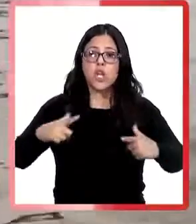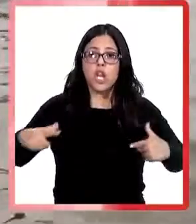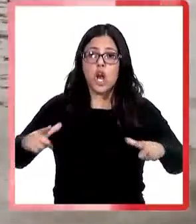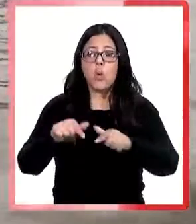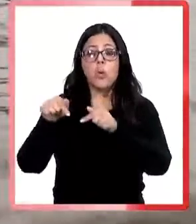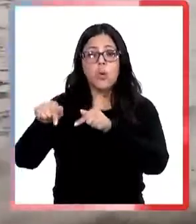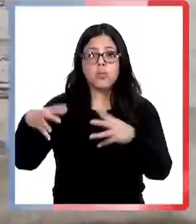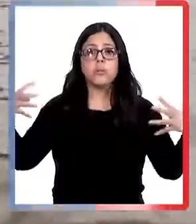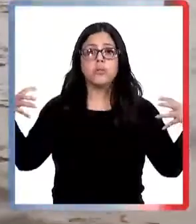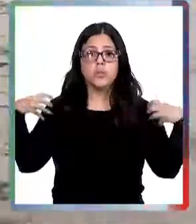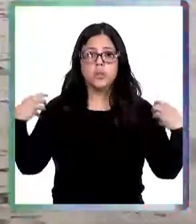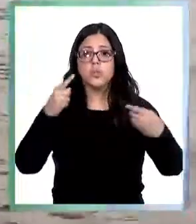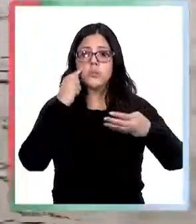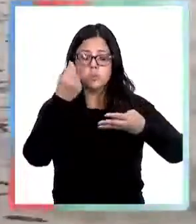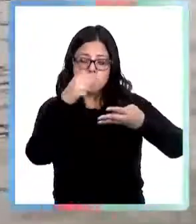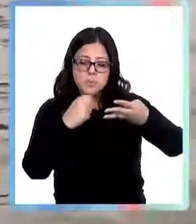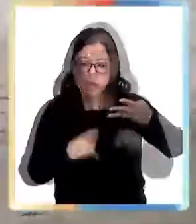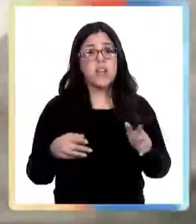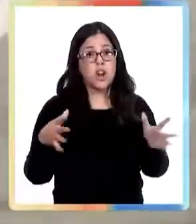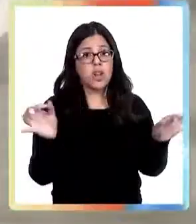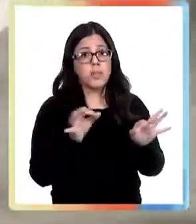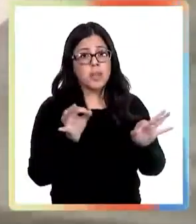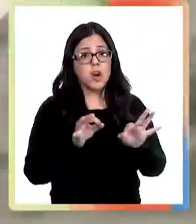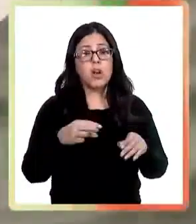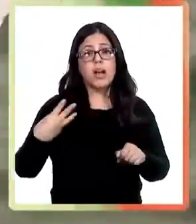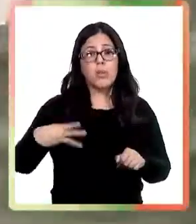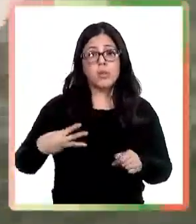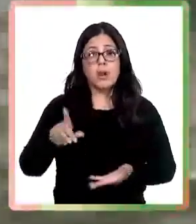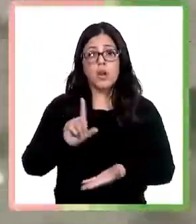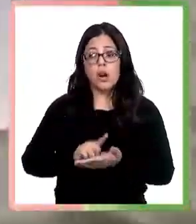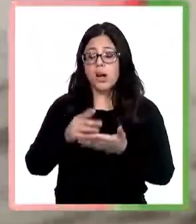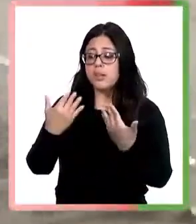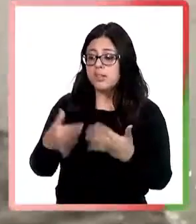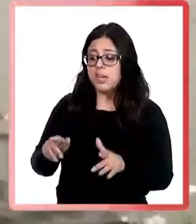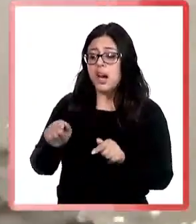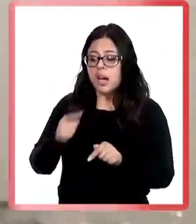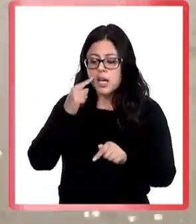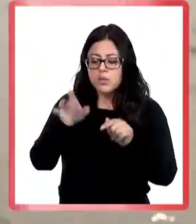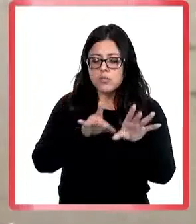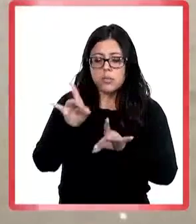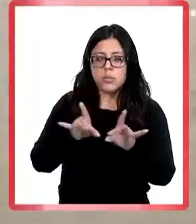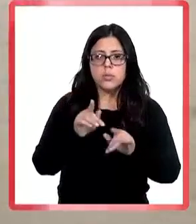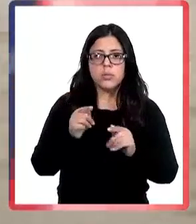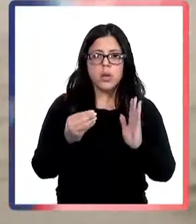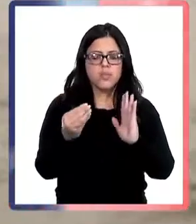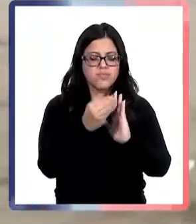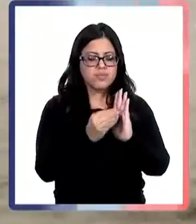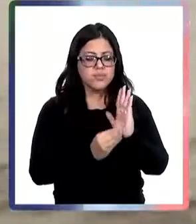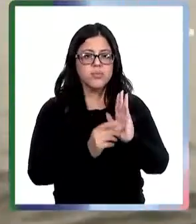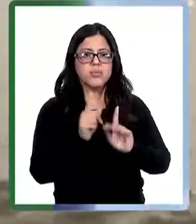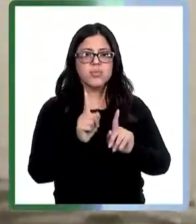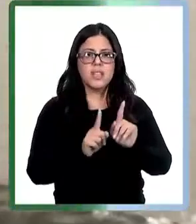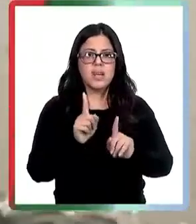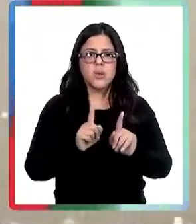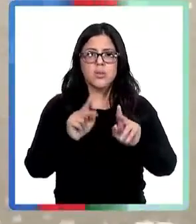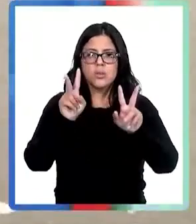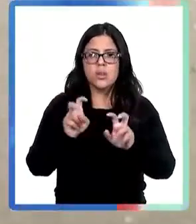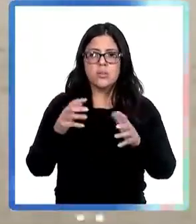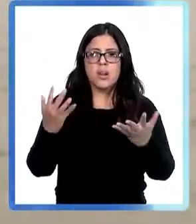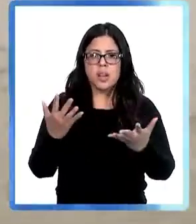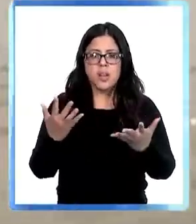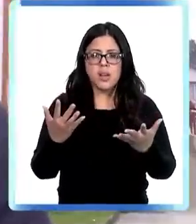último organismo a cargo del análisis de las aguas. Donde nosotros ya hicimos una primera toma de muestra que arrojó algunos niveles todavía